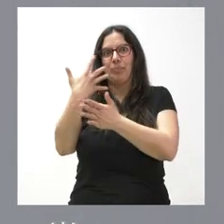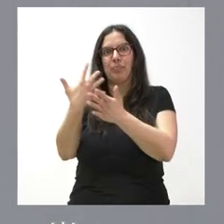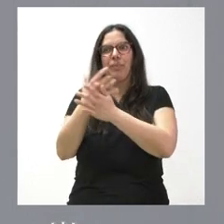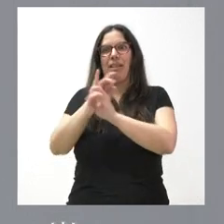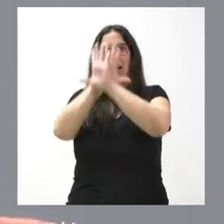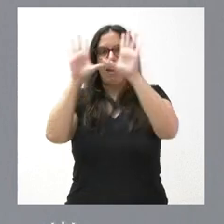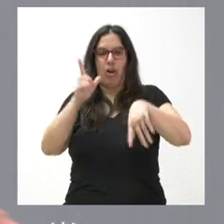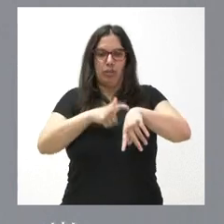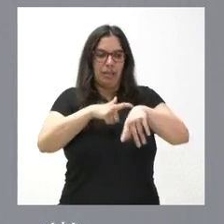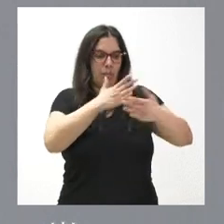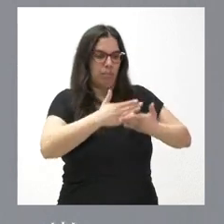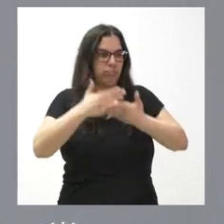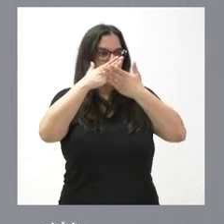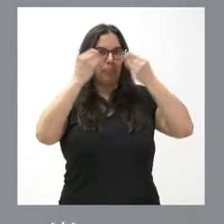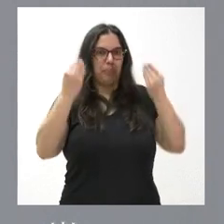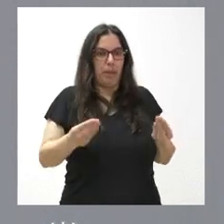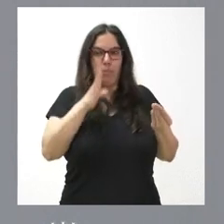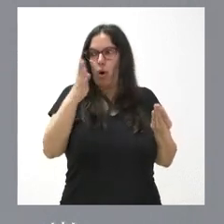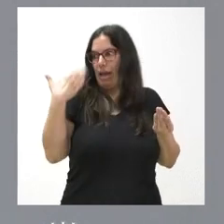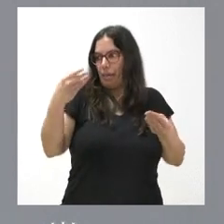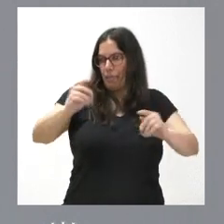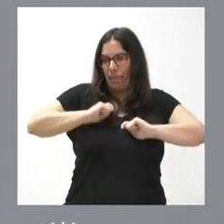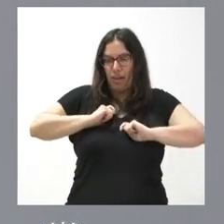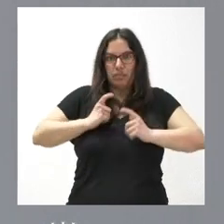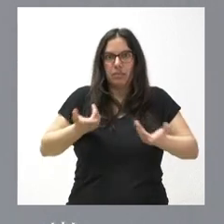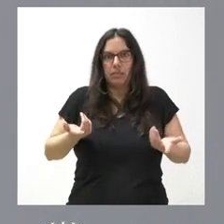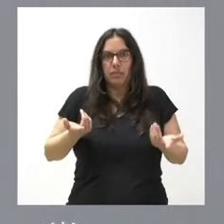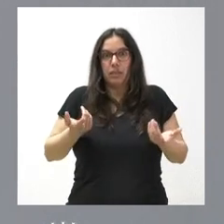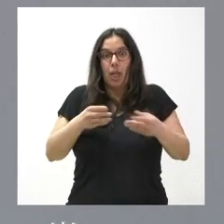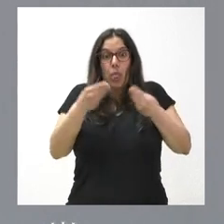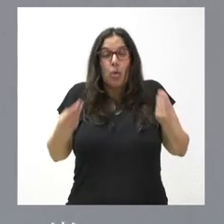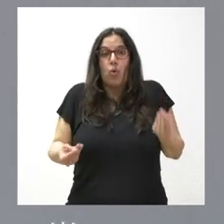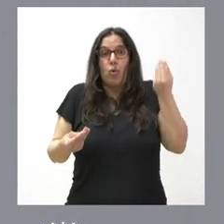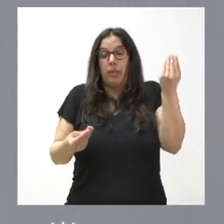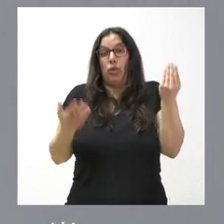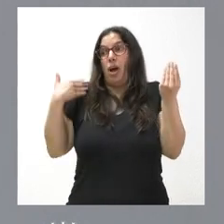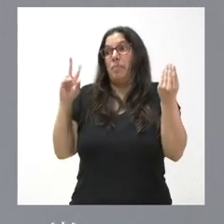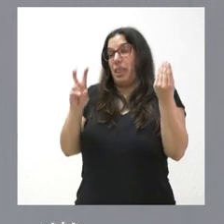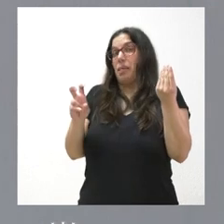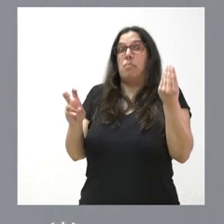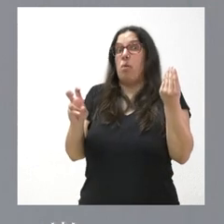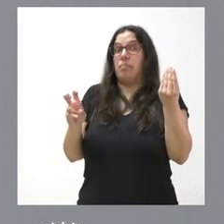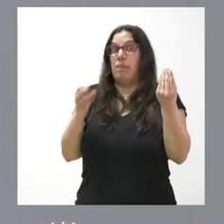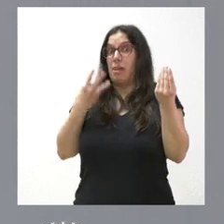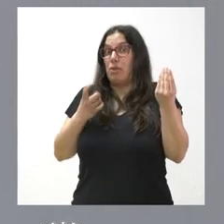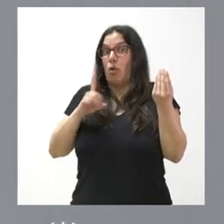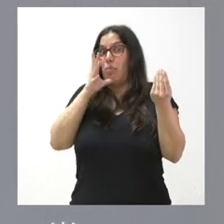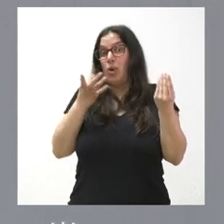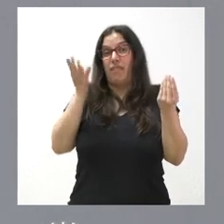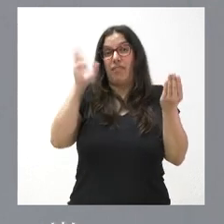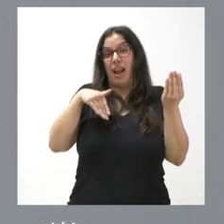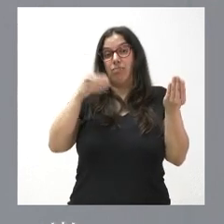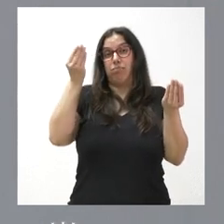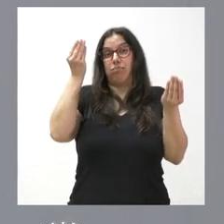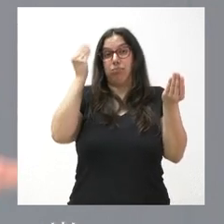suficiente para examinar un documento que se entregó ayer. El documento inicial no debería estar muy bien cuando ha sido objeto de 200 alegaciones y cuando el